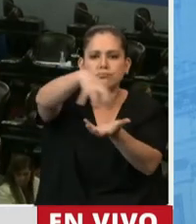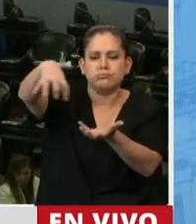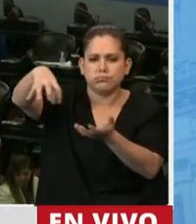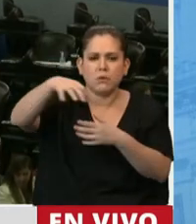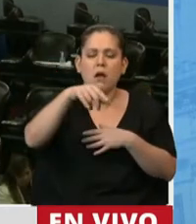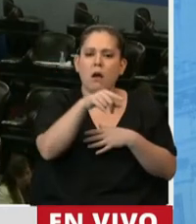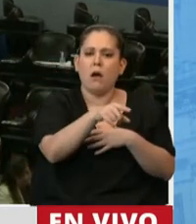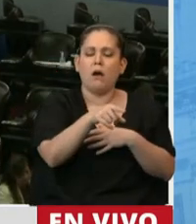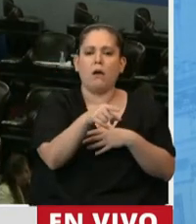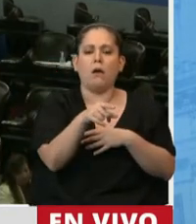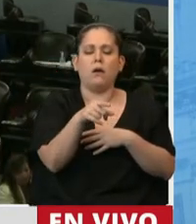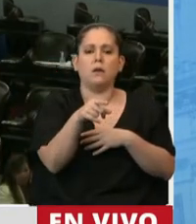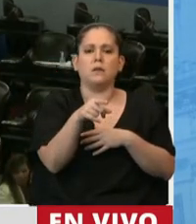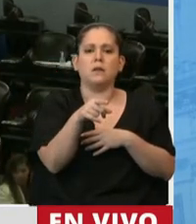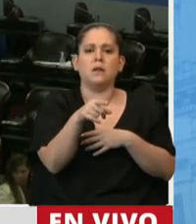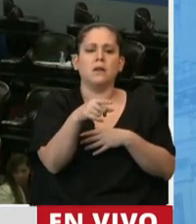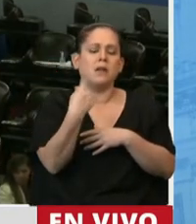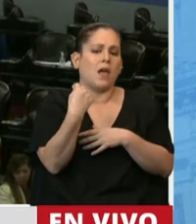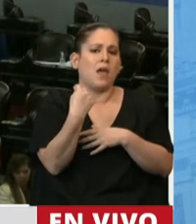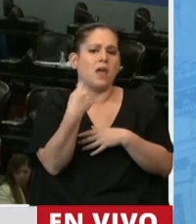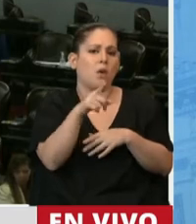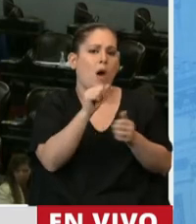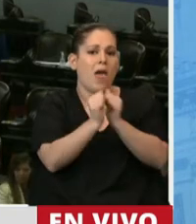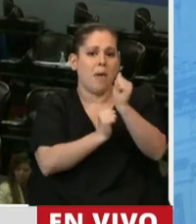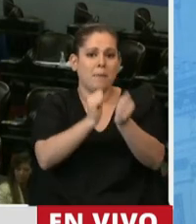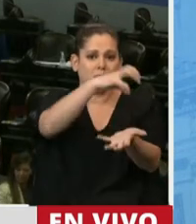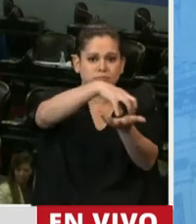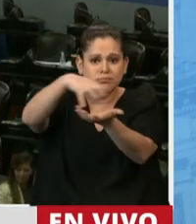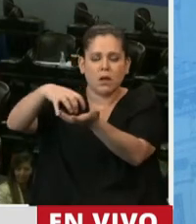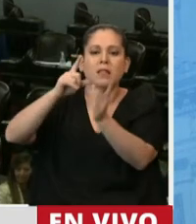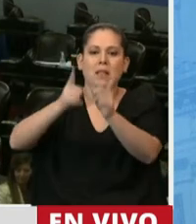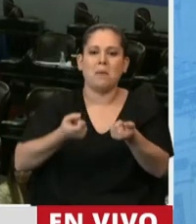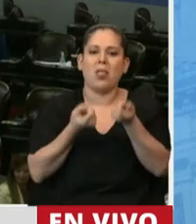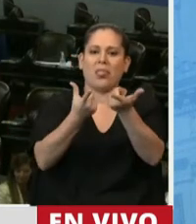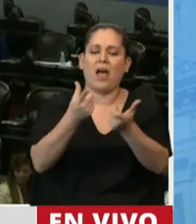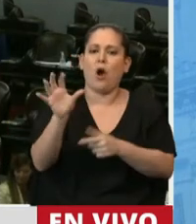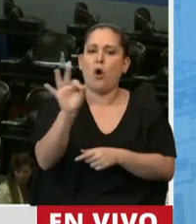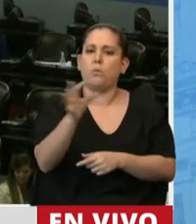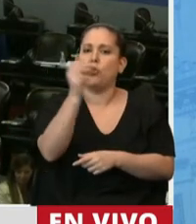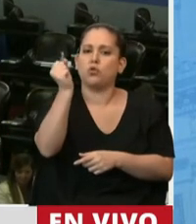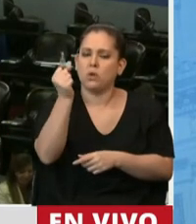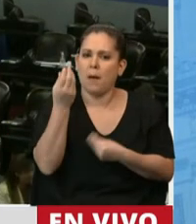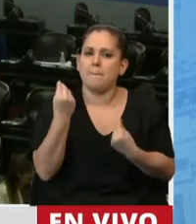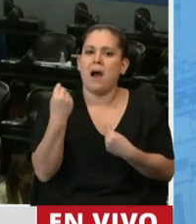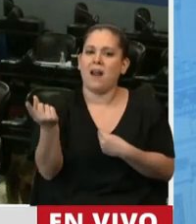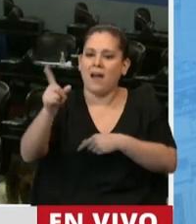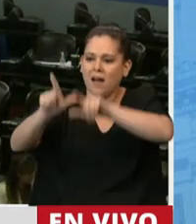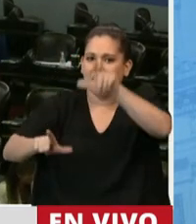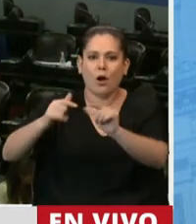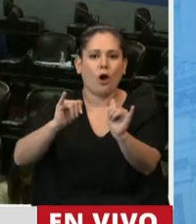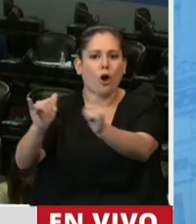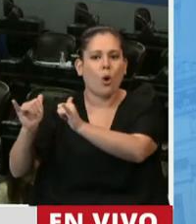no que vengan solamente empresas, sino también poder generar oportunidades a lo que es nuestra juventud